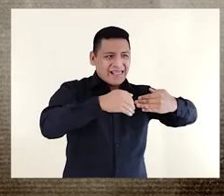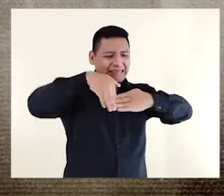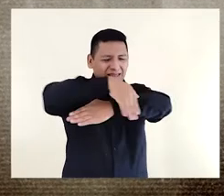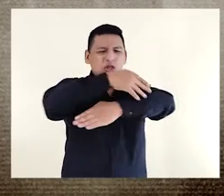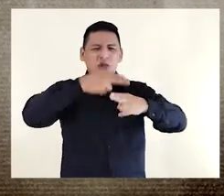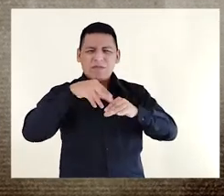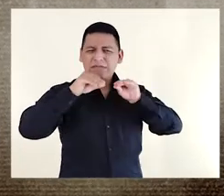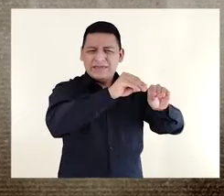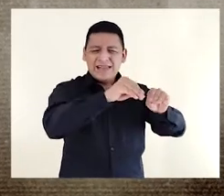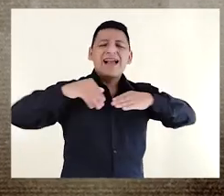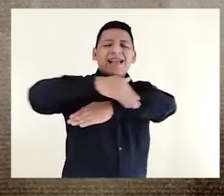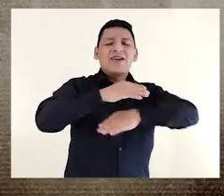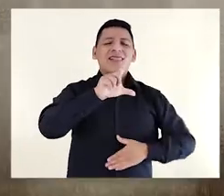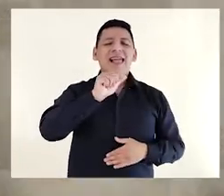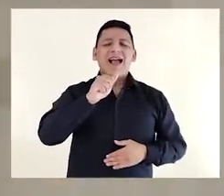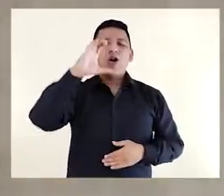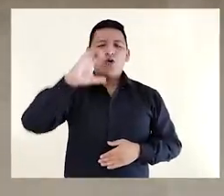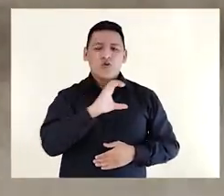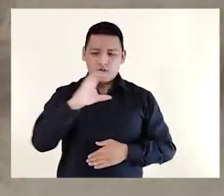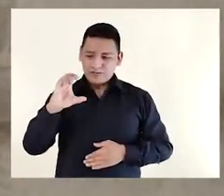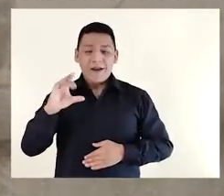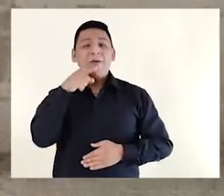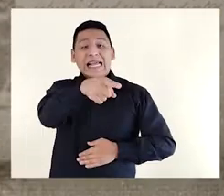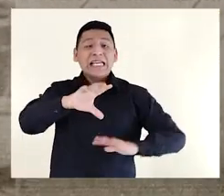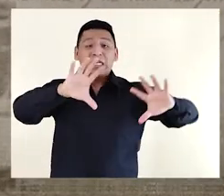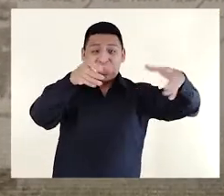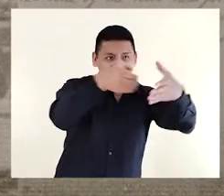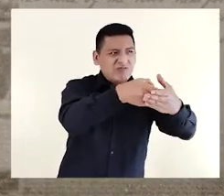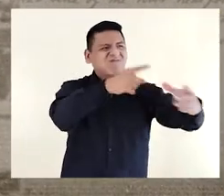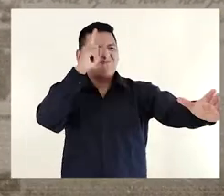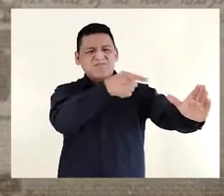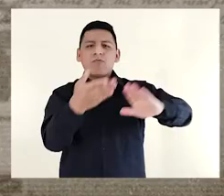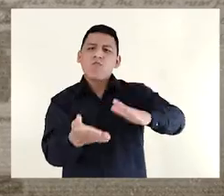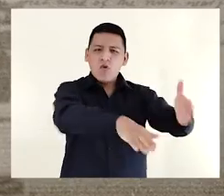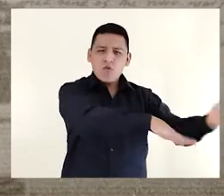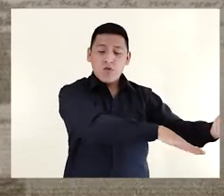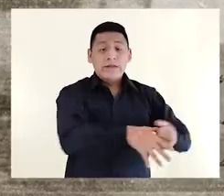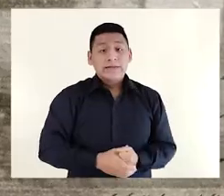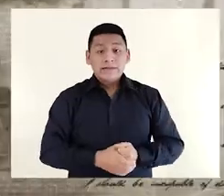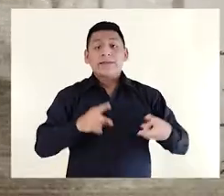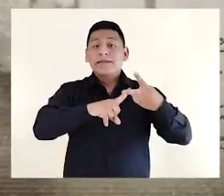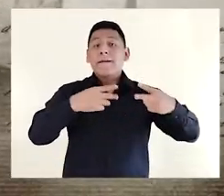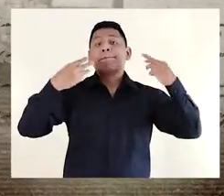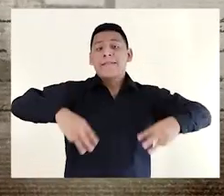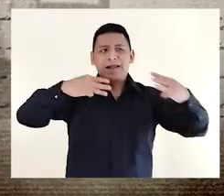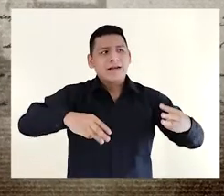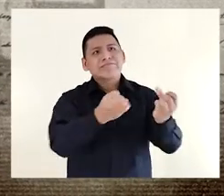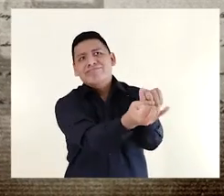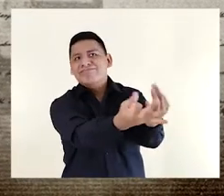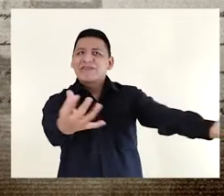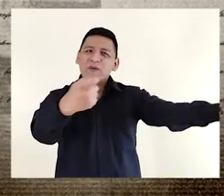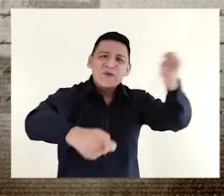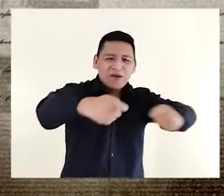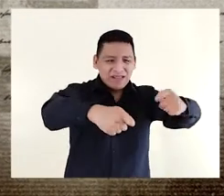pasaje tuvo otras denominaciones. Callejón de la Cruz, porque aquí se ajusticiaban a los condenados a muerte. Mercaderes, por su